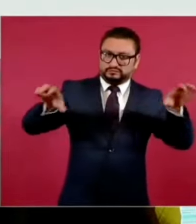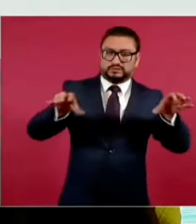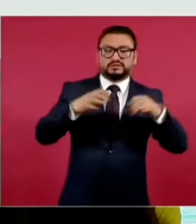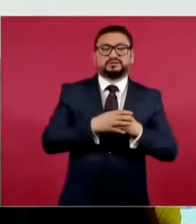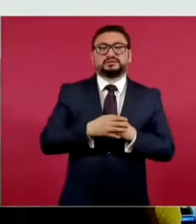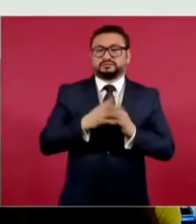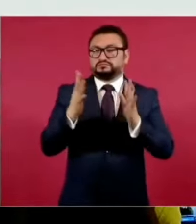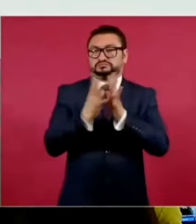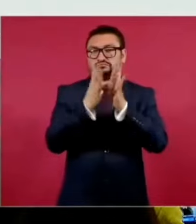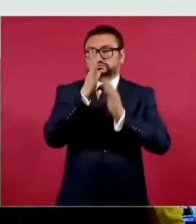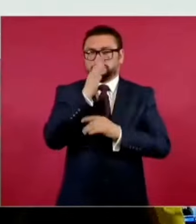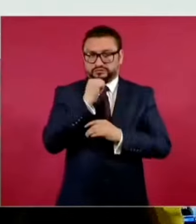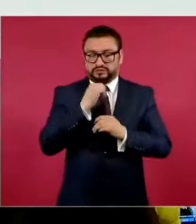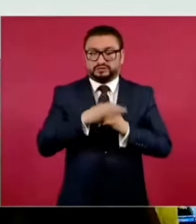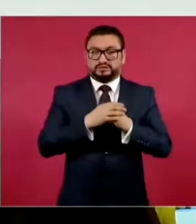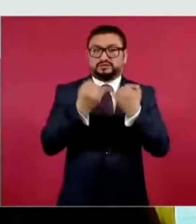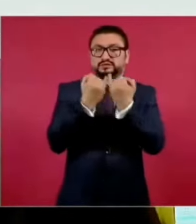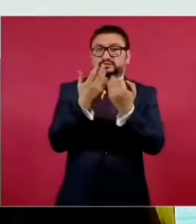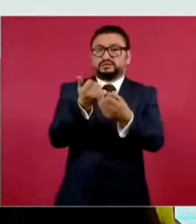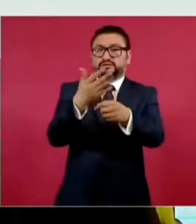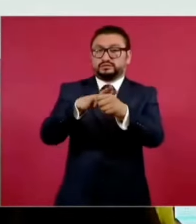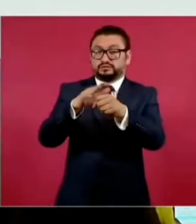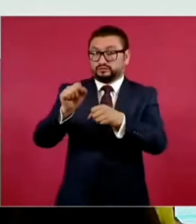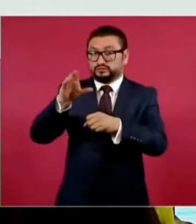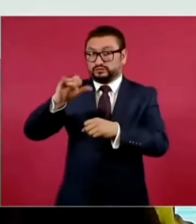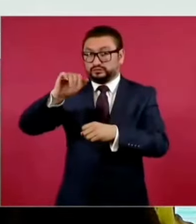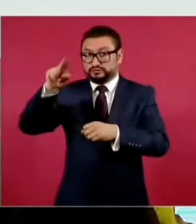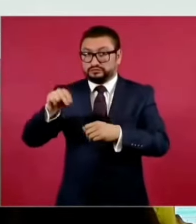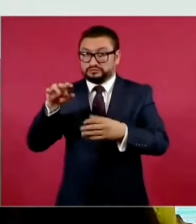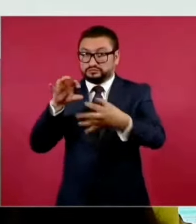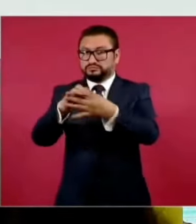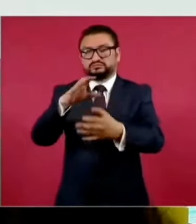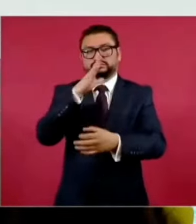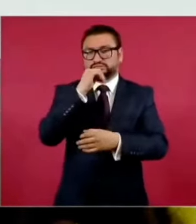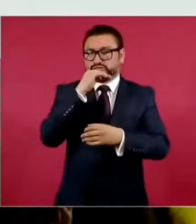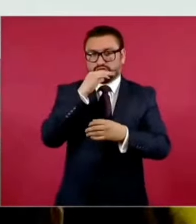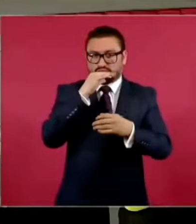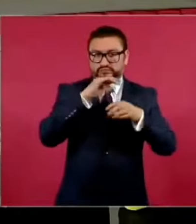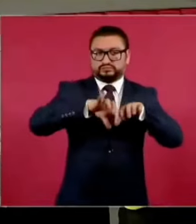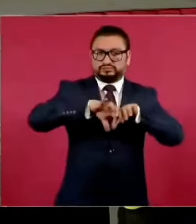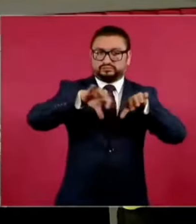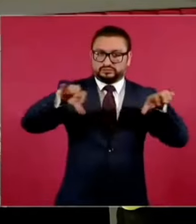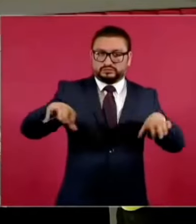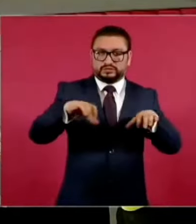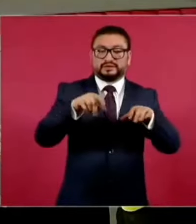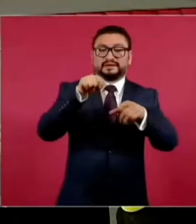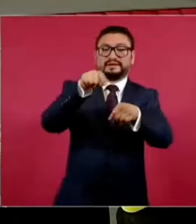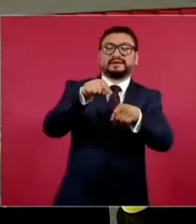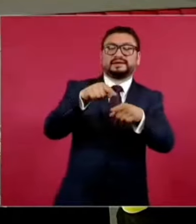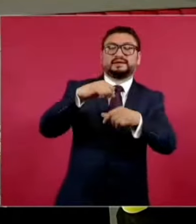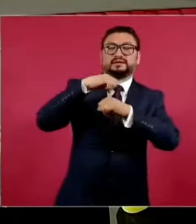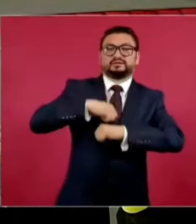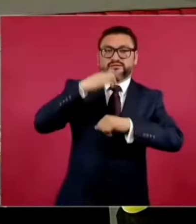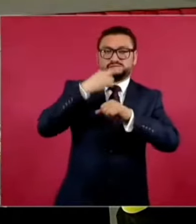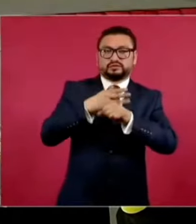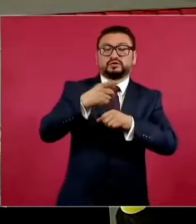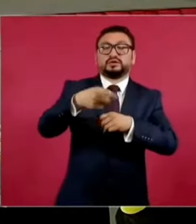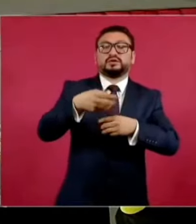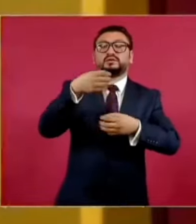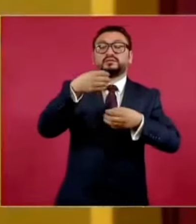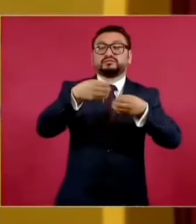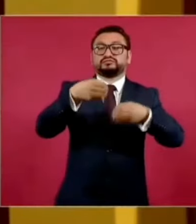a participar en el órgano administrativo. El órgano de administración judicial se integra por cinco